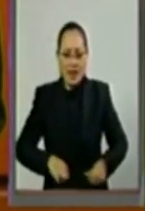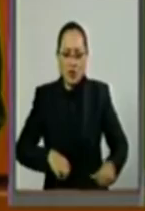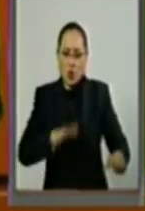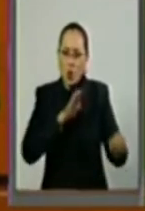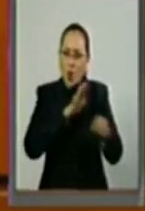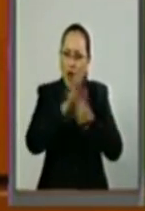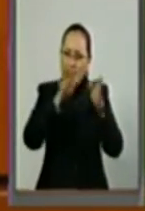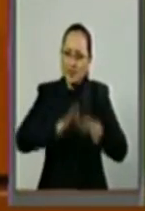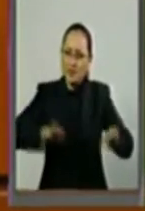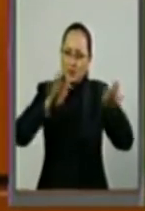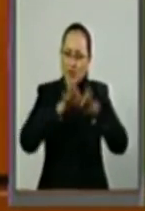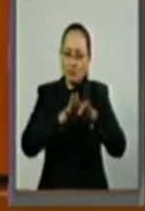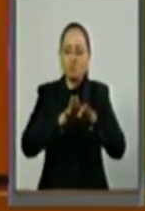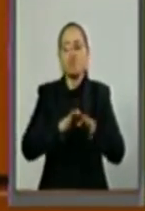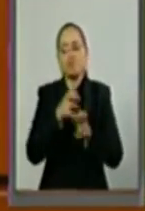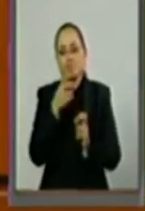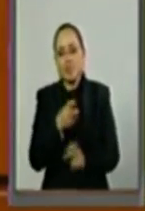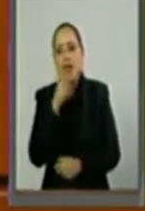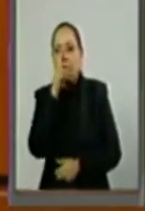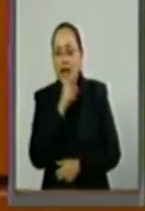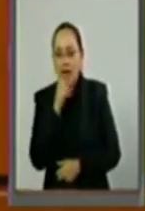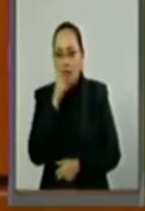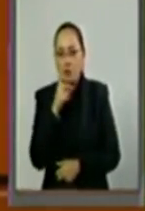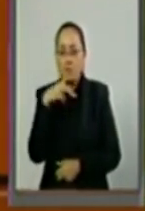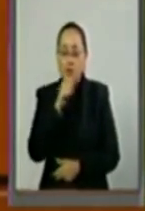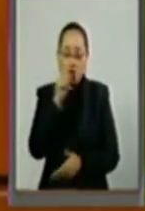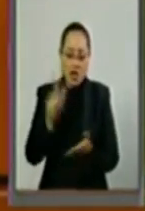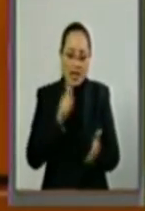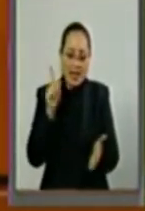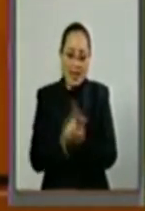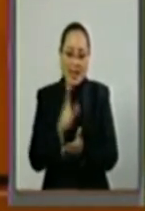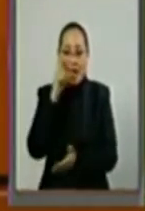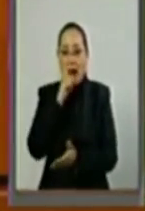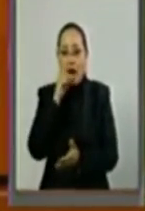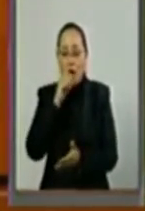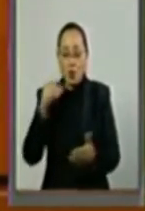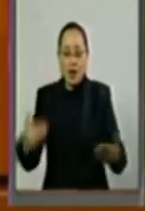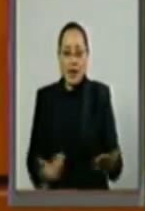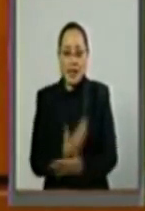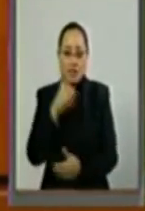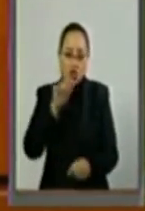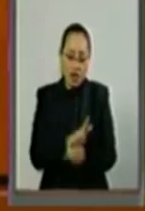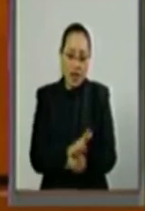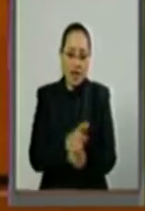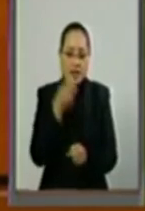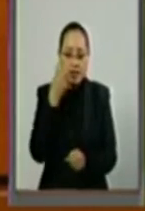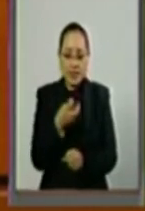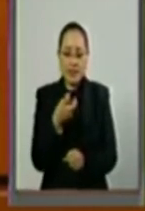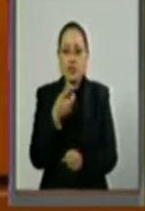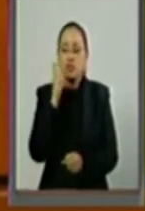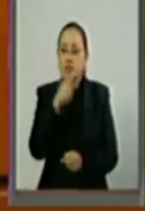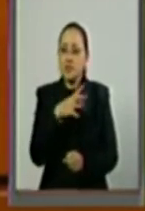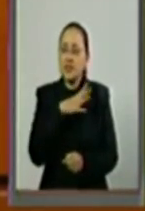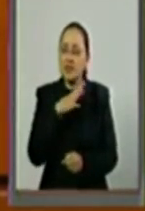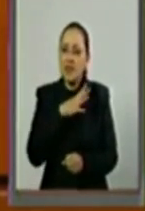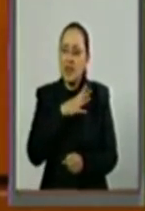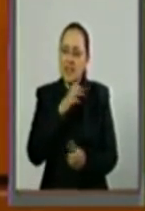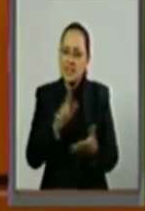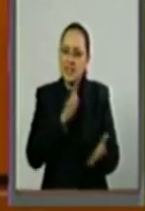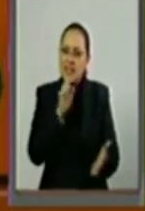Sin embargo, en la Ley de Aguas Nacionales, que tiene una menor jerarquía